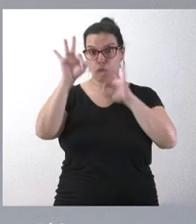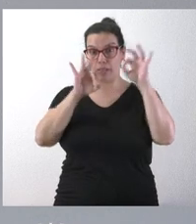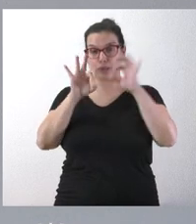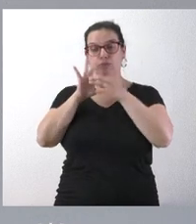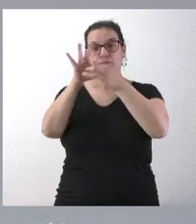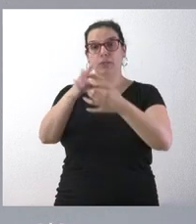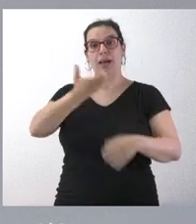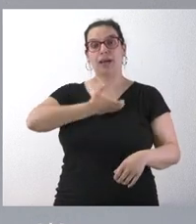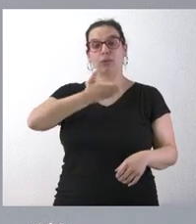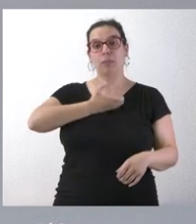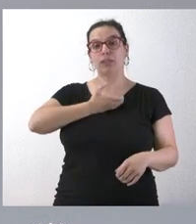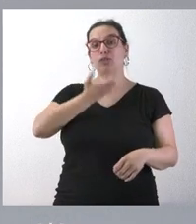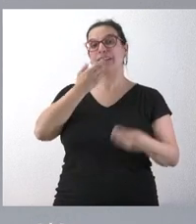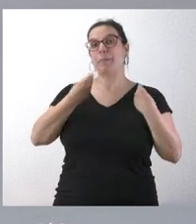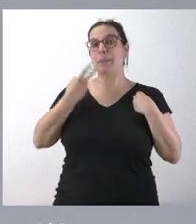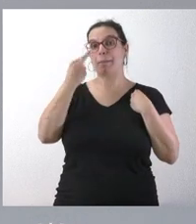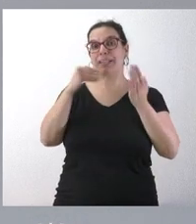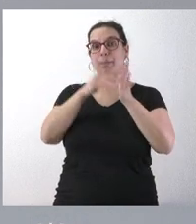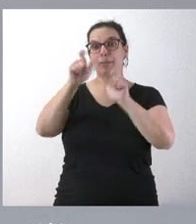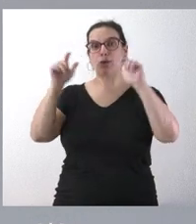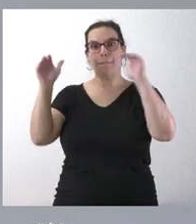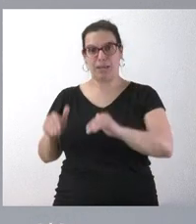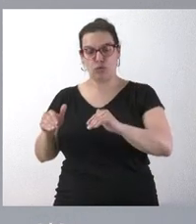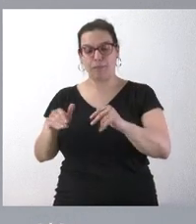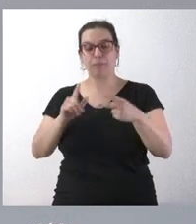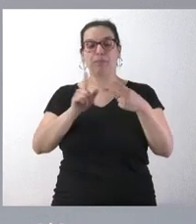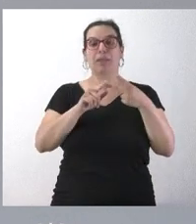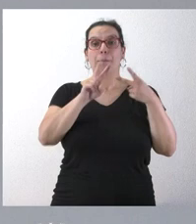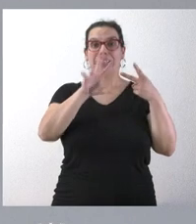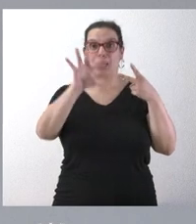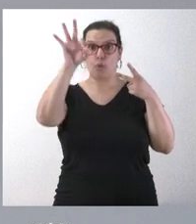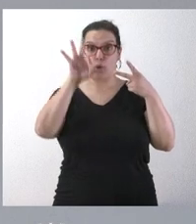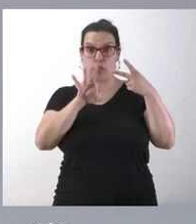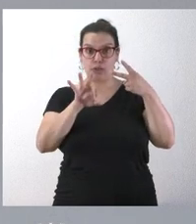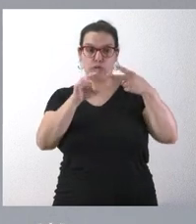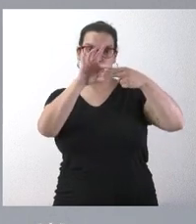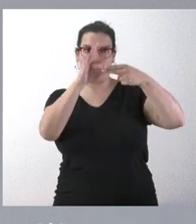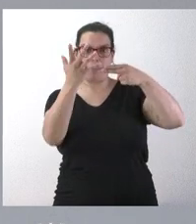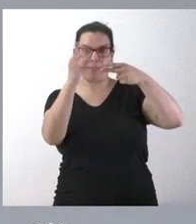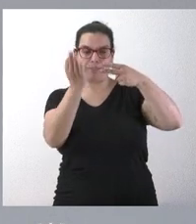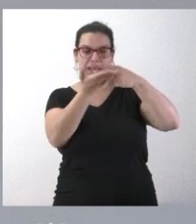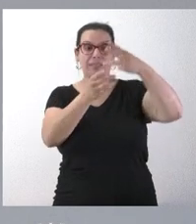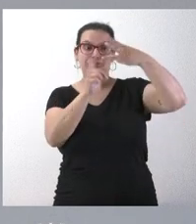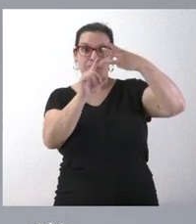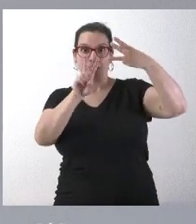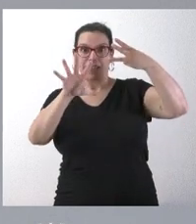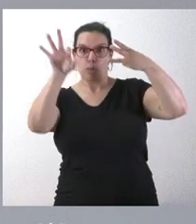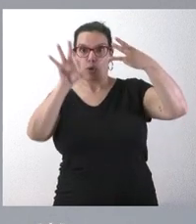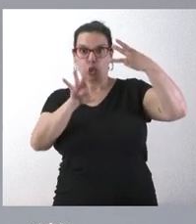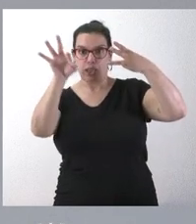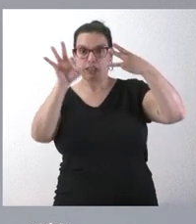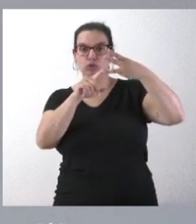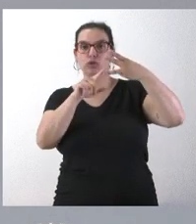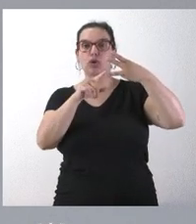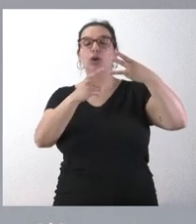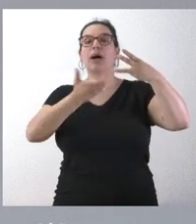municipios menores de 20.000 habitantes, un 25% de esa cuantía le va a corresponder a los municipios